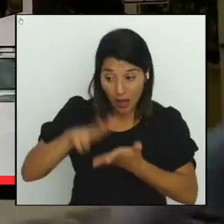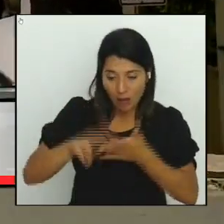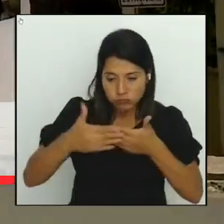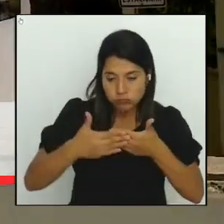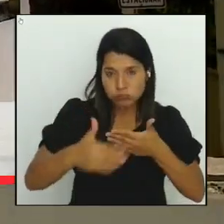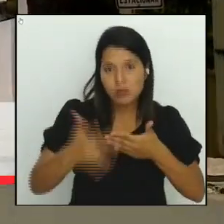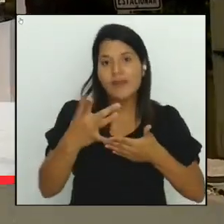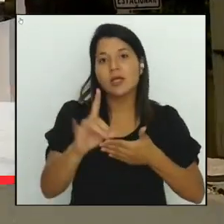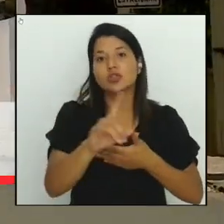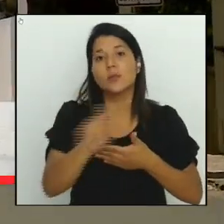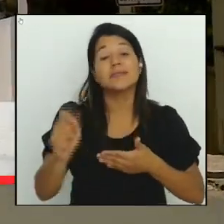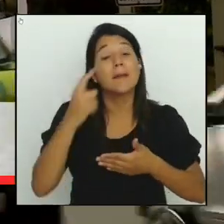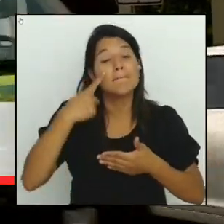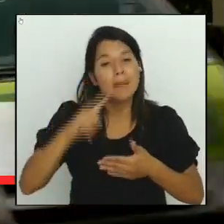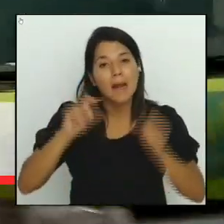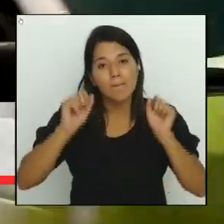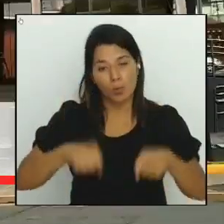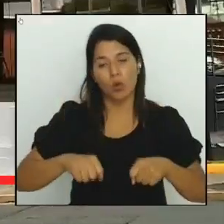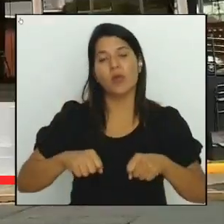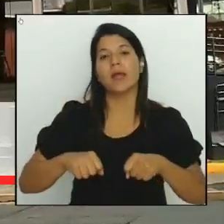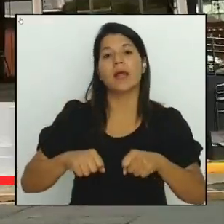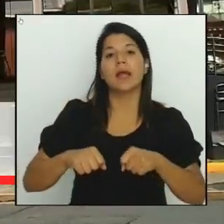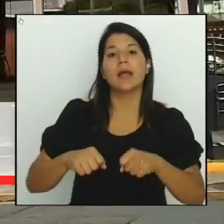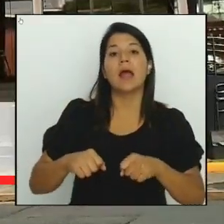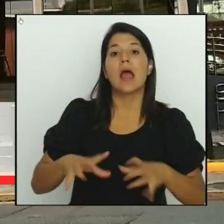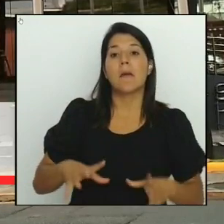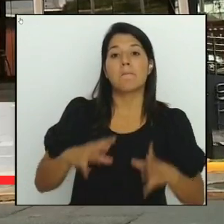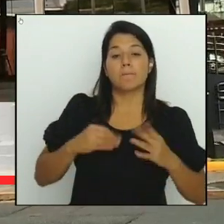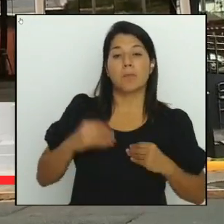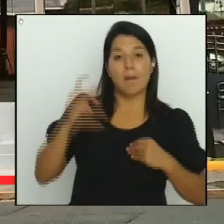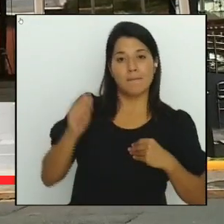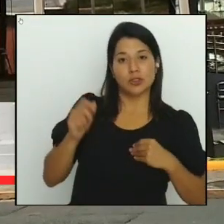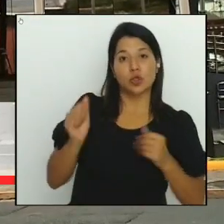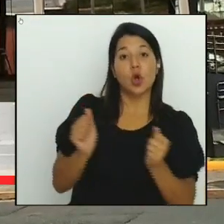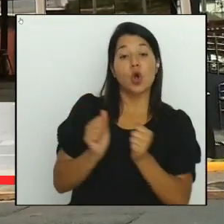condiciones previas, las cuales eran más favorables.